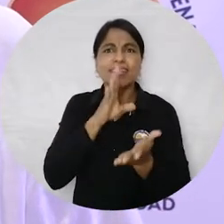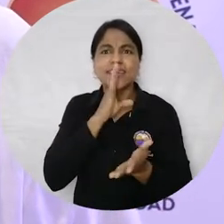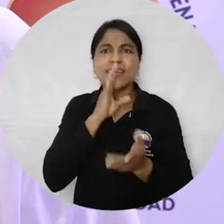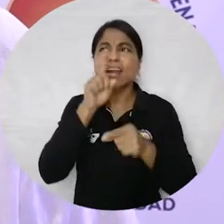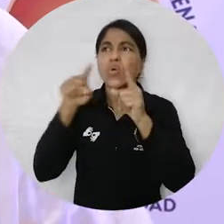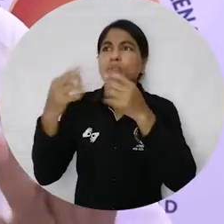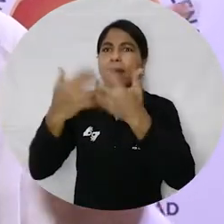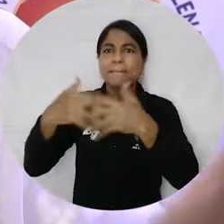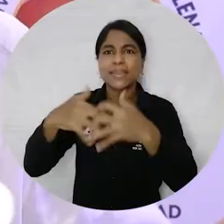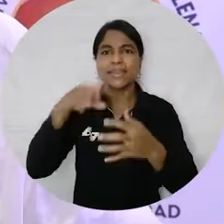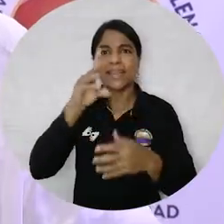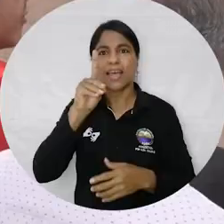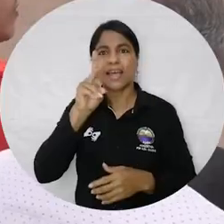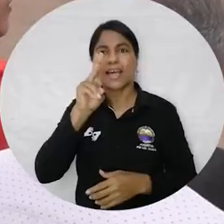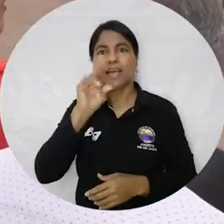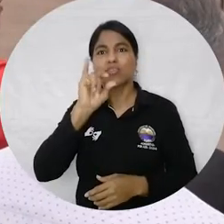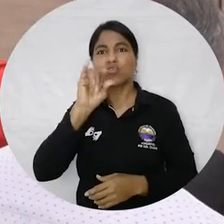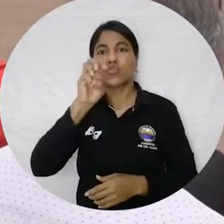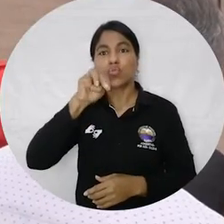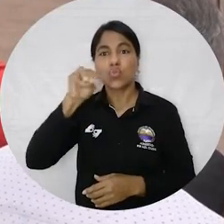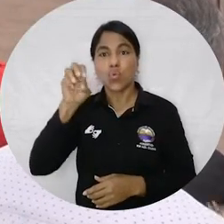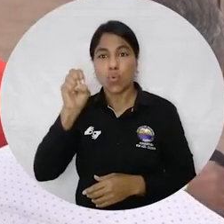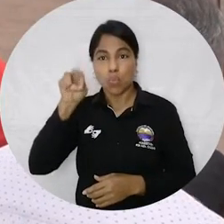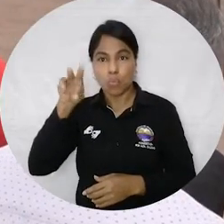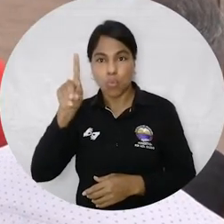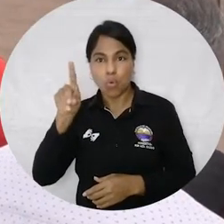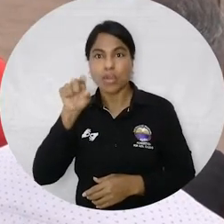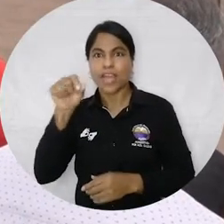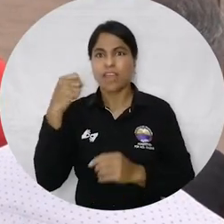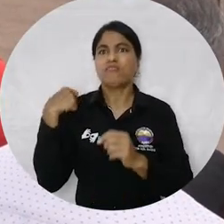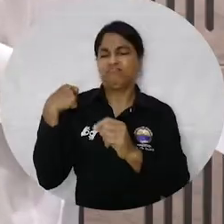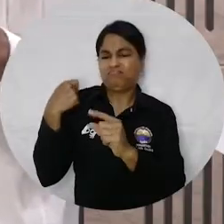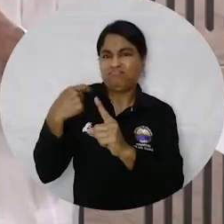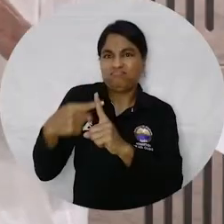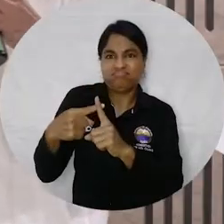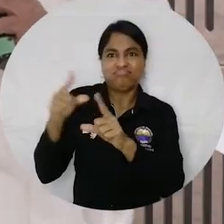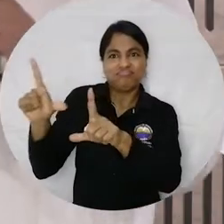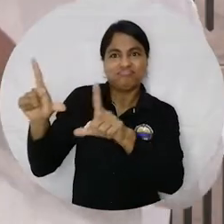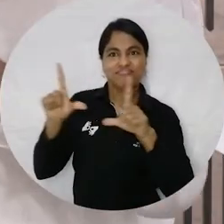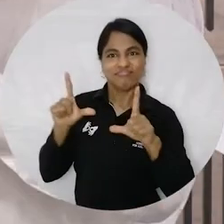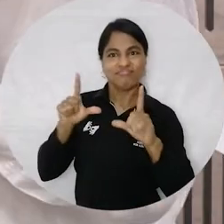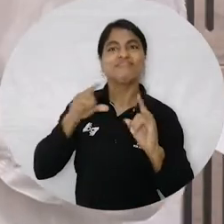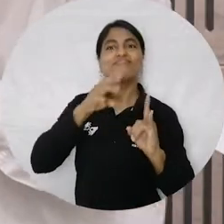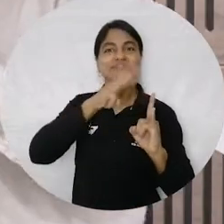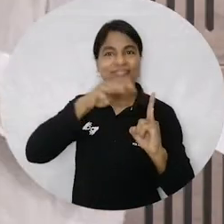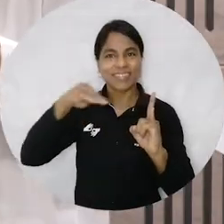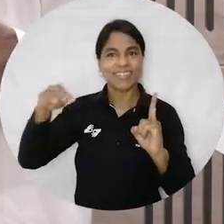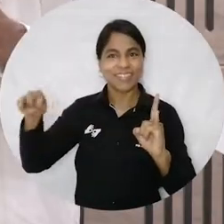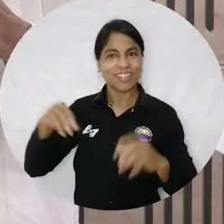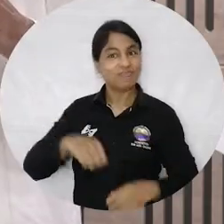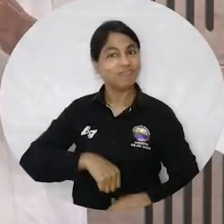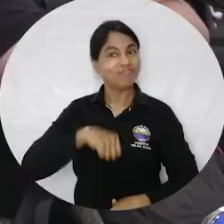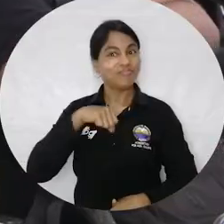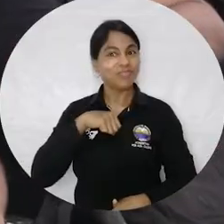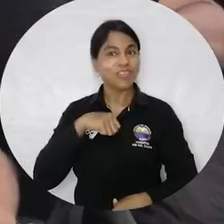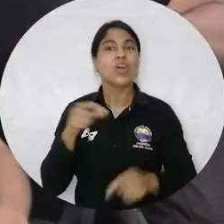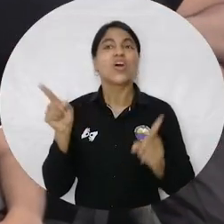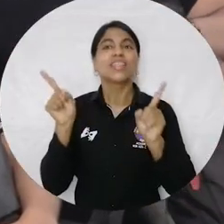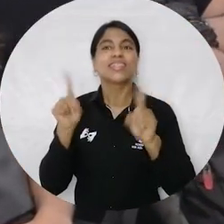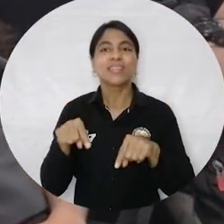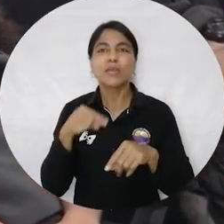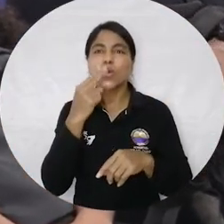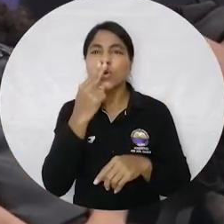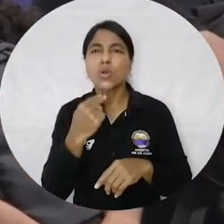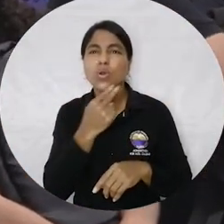personas de empresas como Drumo, que son orgullosamente egresadas a la Universidad del Magdalena y el compromiso